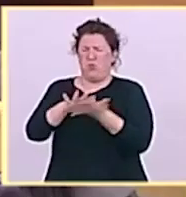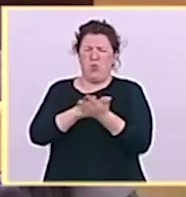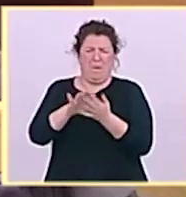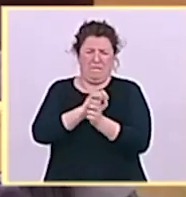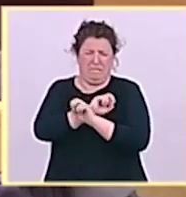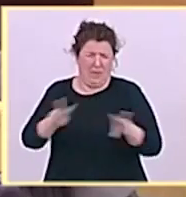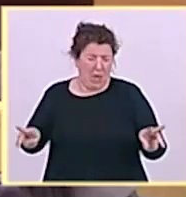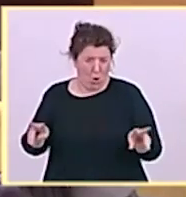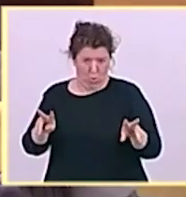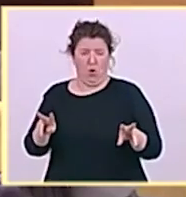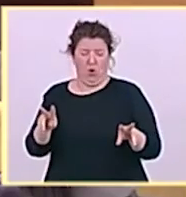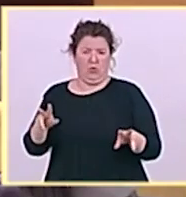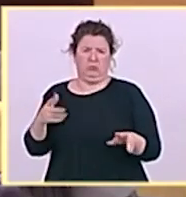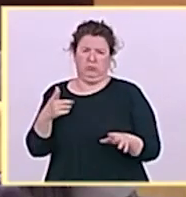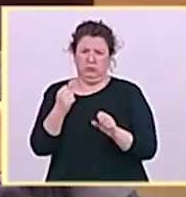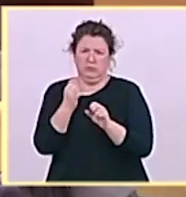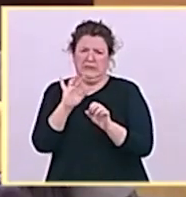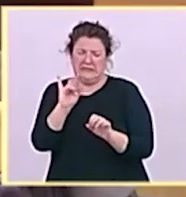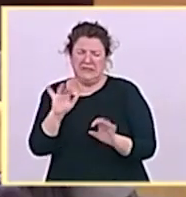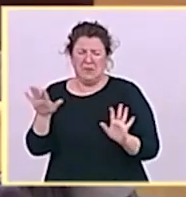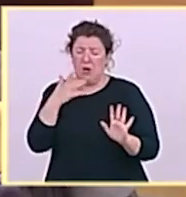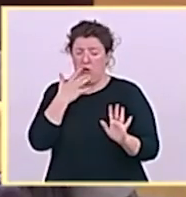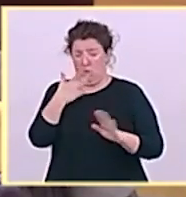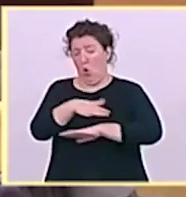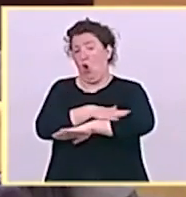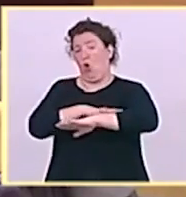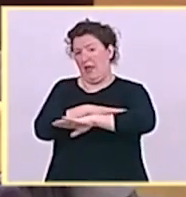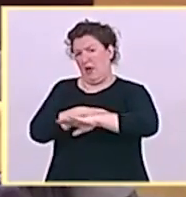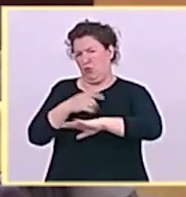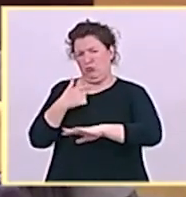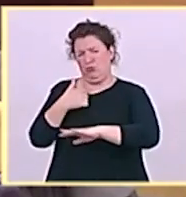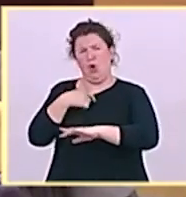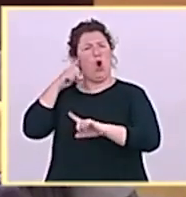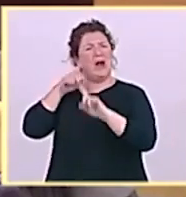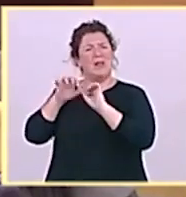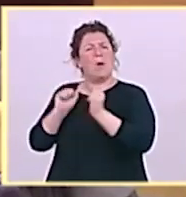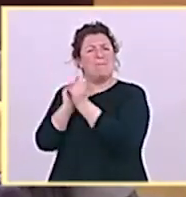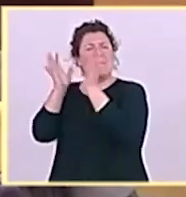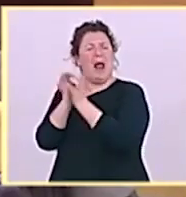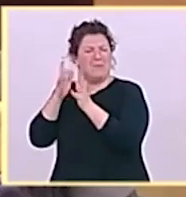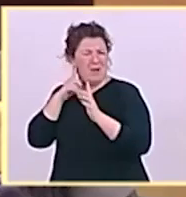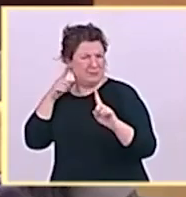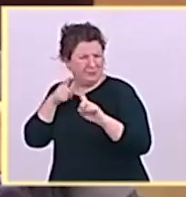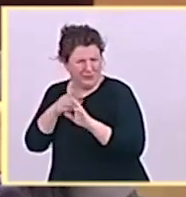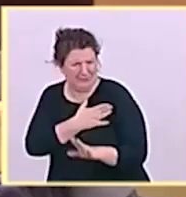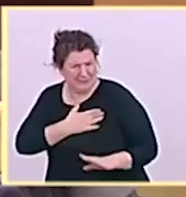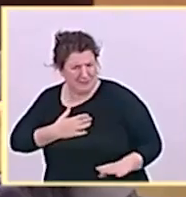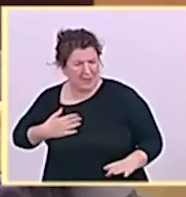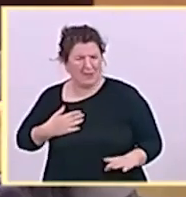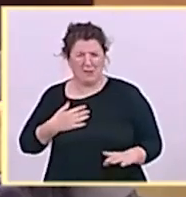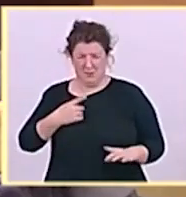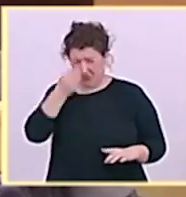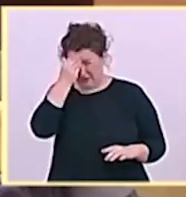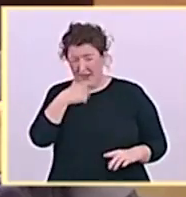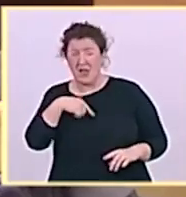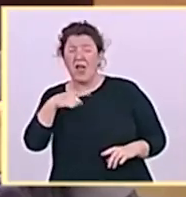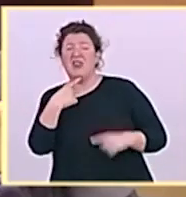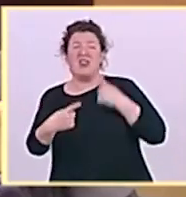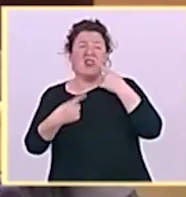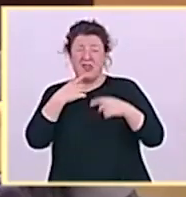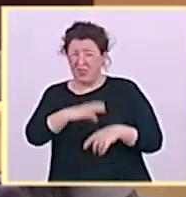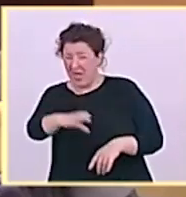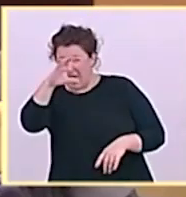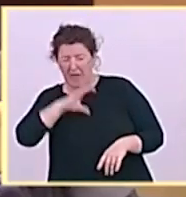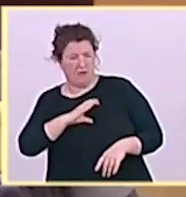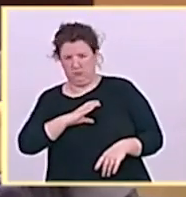usted hace un momento tantos viajes, hemos recibido lo que nos prometieron? Pues ya le digo que ni una cuarta parte. ¿Usted ve